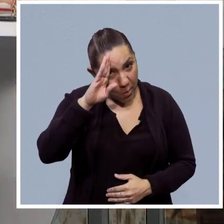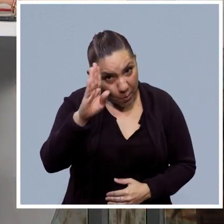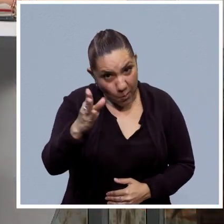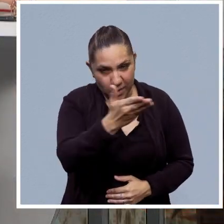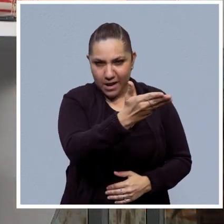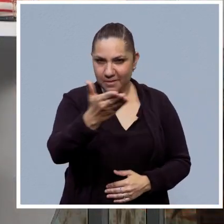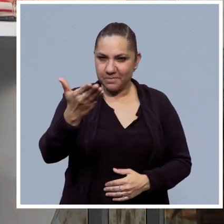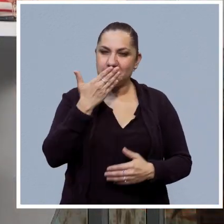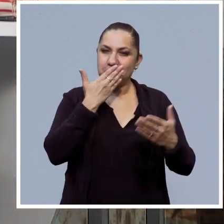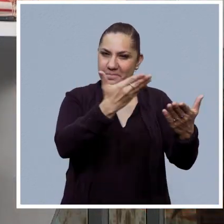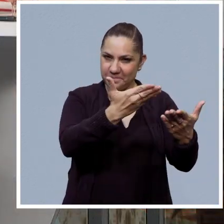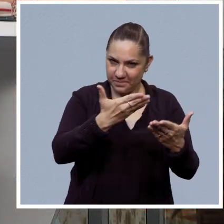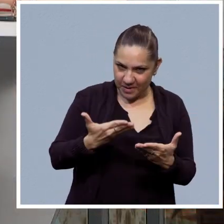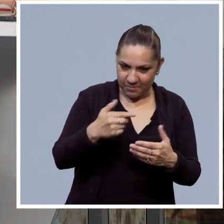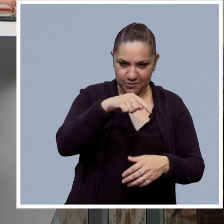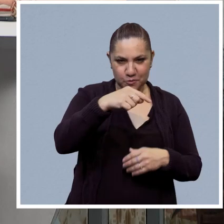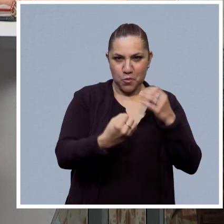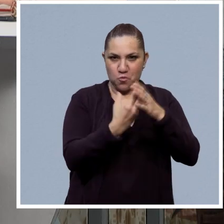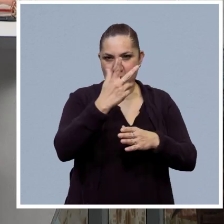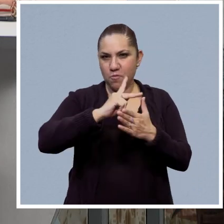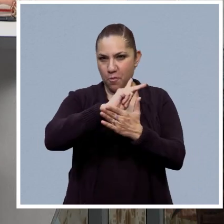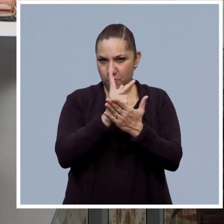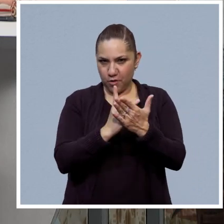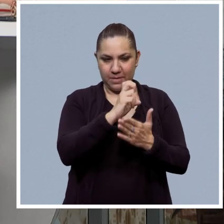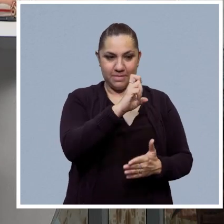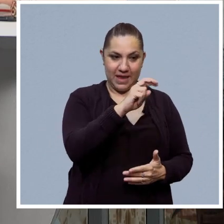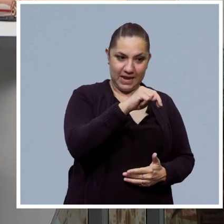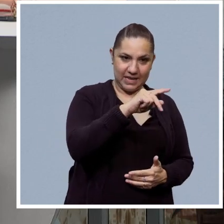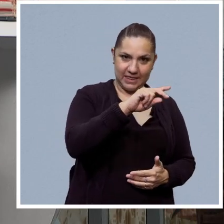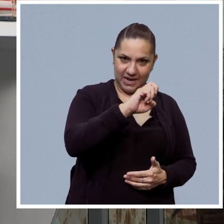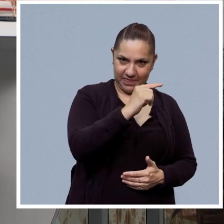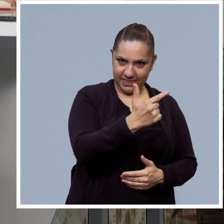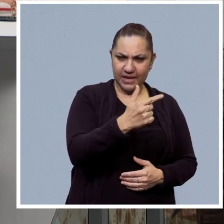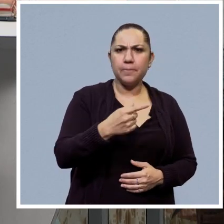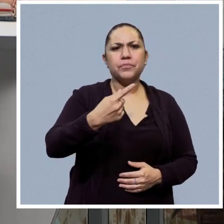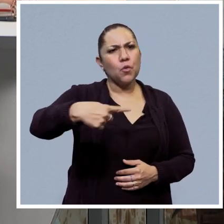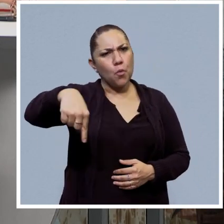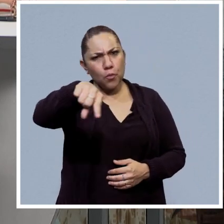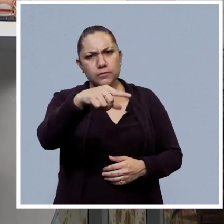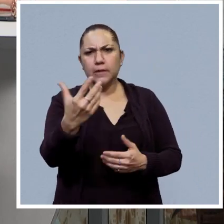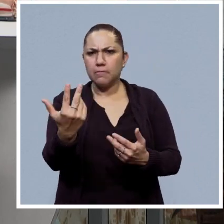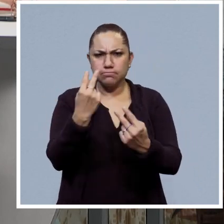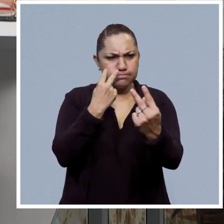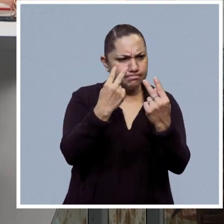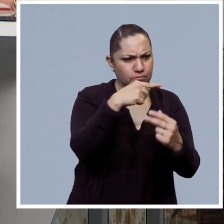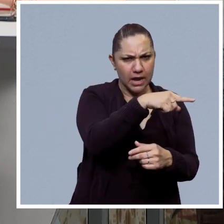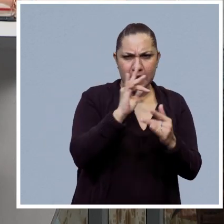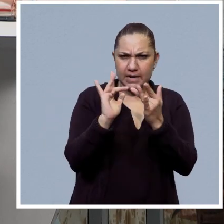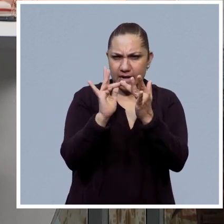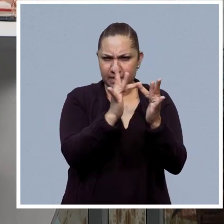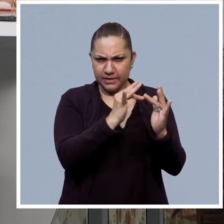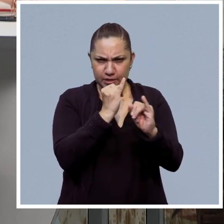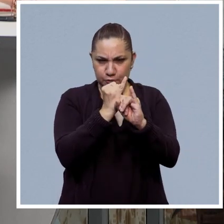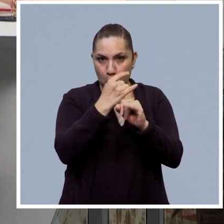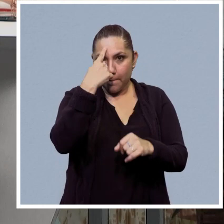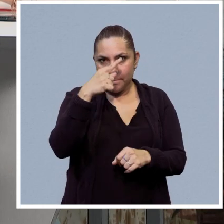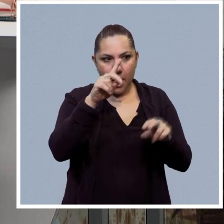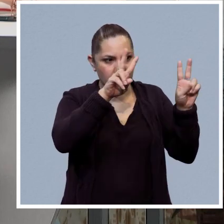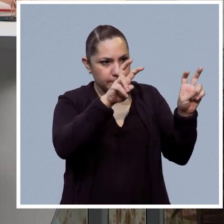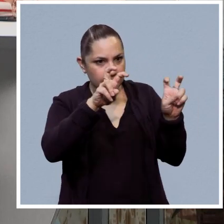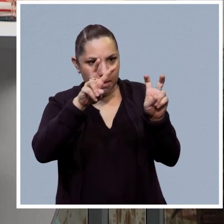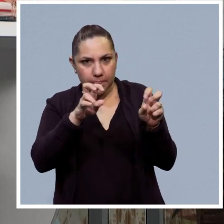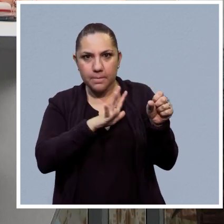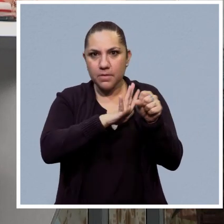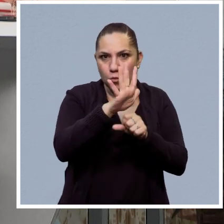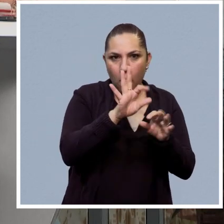Hola, ¿qué tal? Bienvenidos y bienvenidas a una nueva emisión de Entrending. Los invitamos a que nos sigan en nuestras redes sociales para que se mantengan